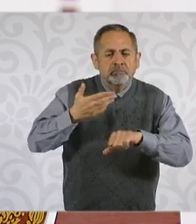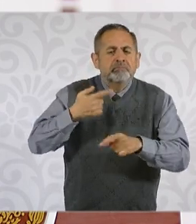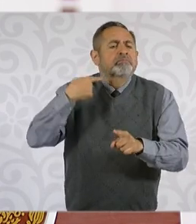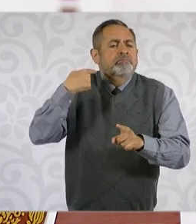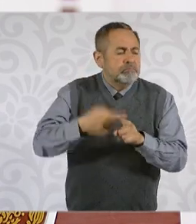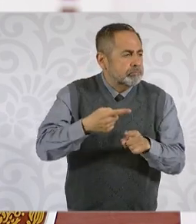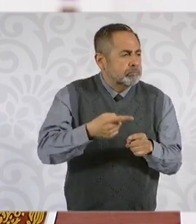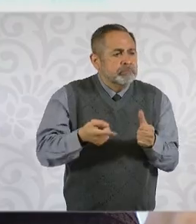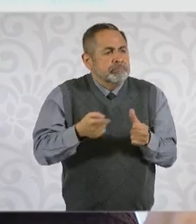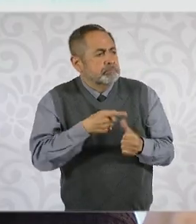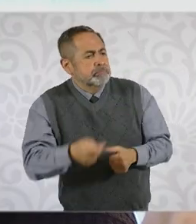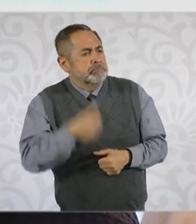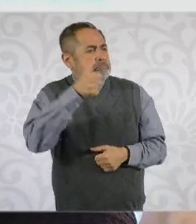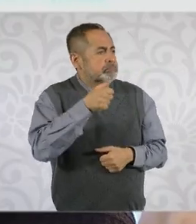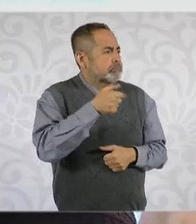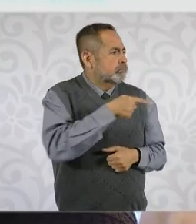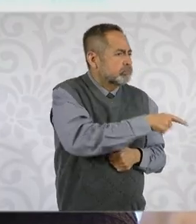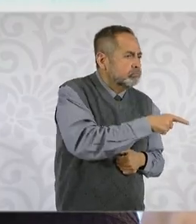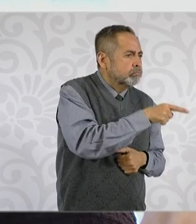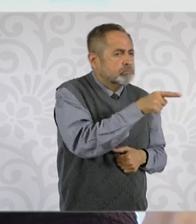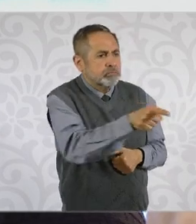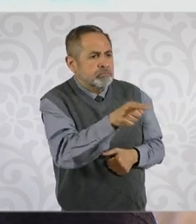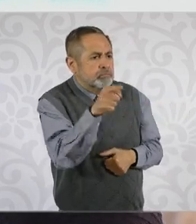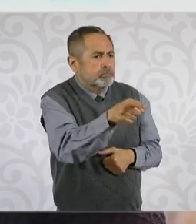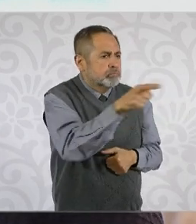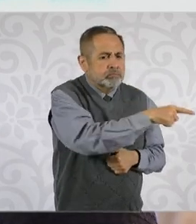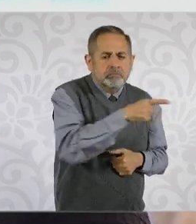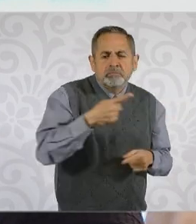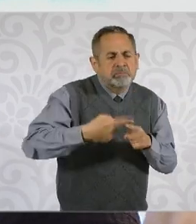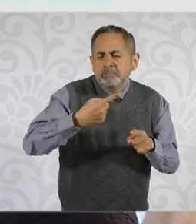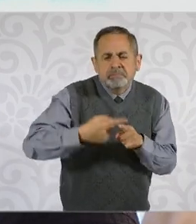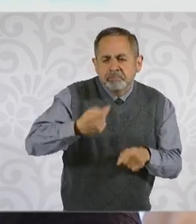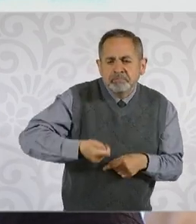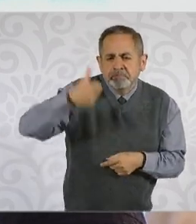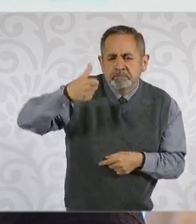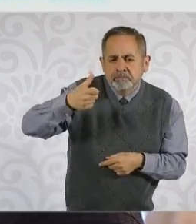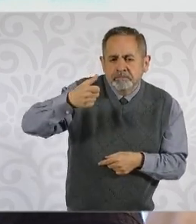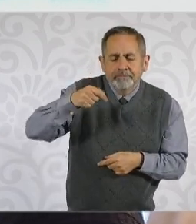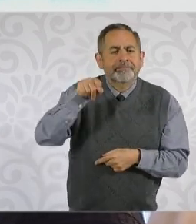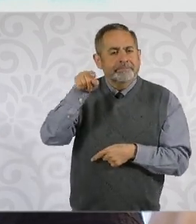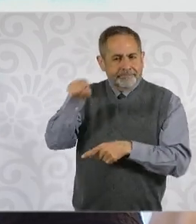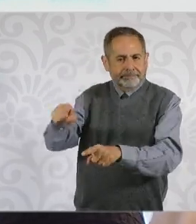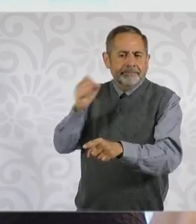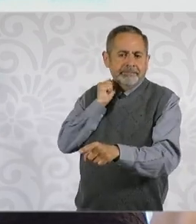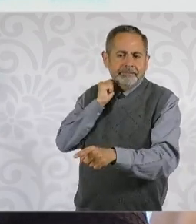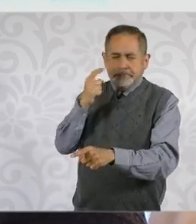distrito que deberán elegirse el próximo año.